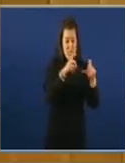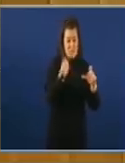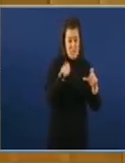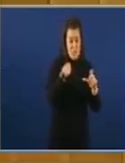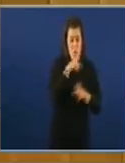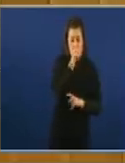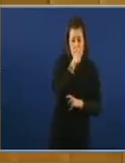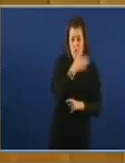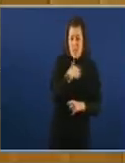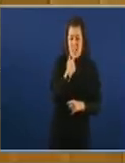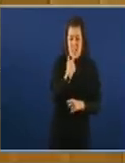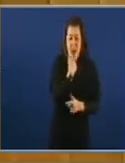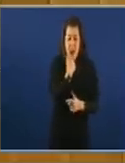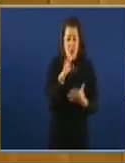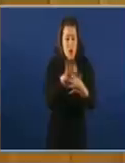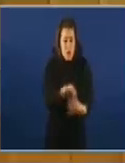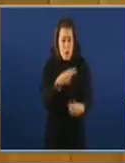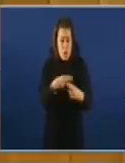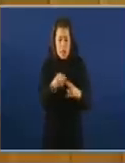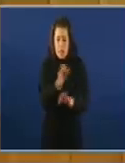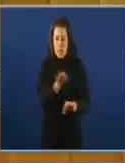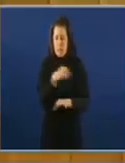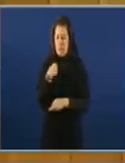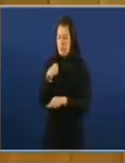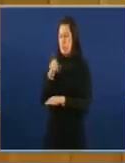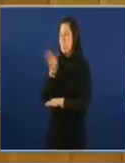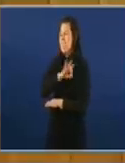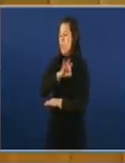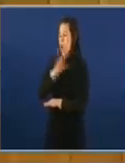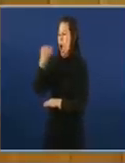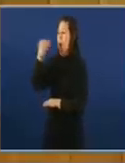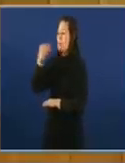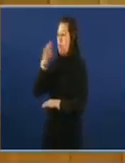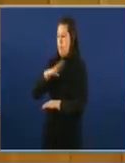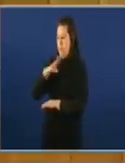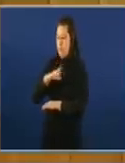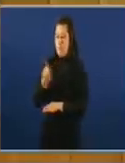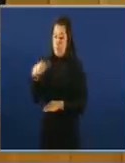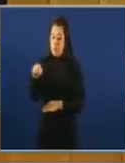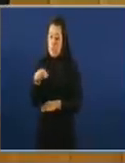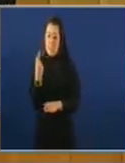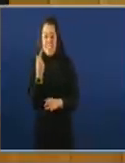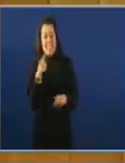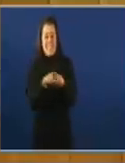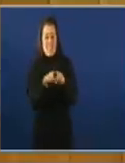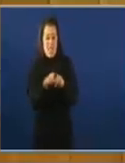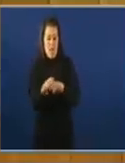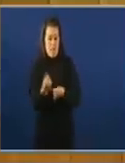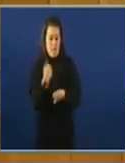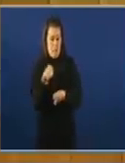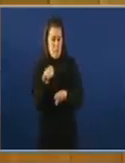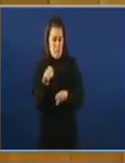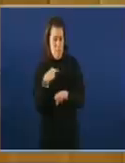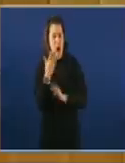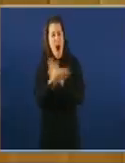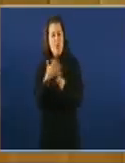ven ningún feito punible E vostedes que fan Criticar o suiz Vostedes o que fan é criticar o suiz E falan aquí de